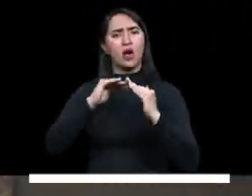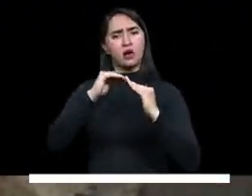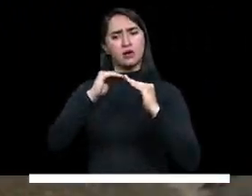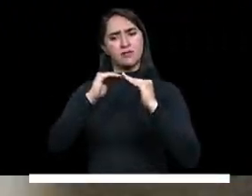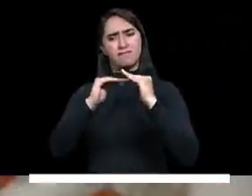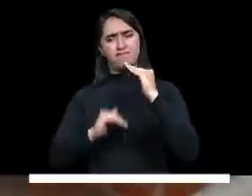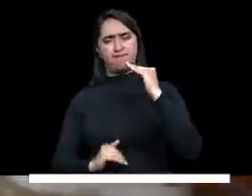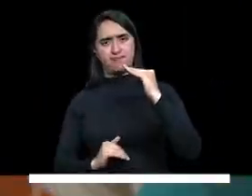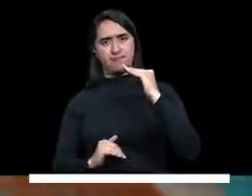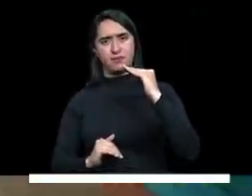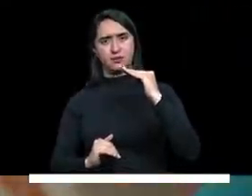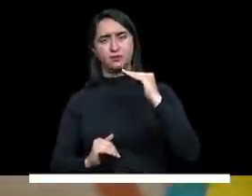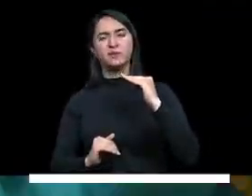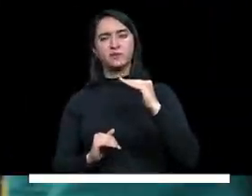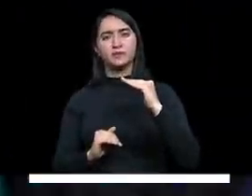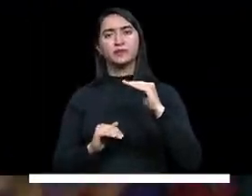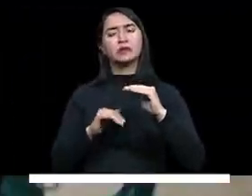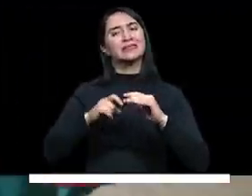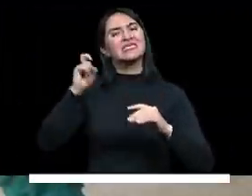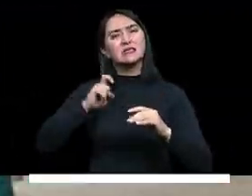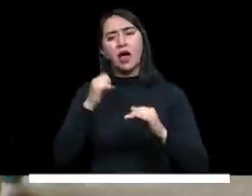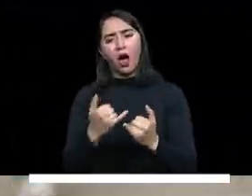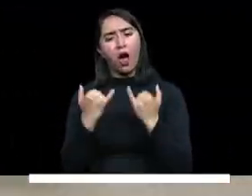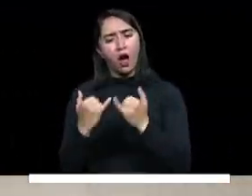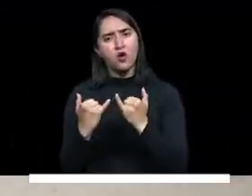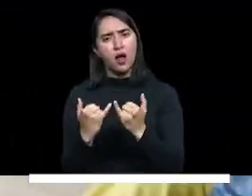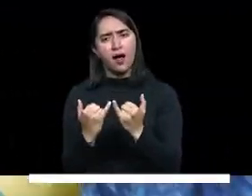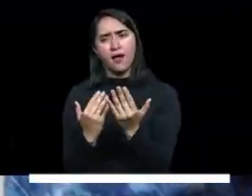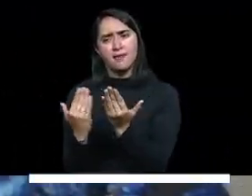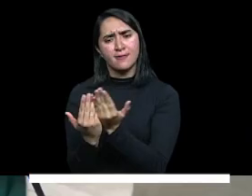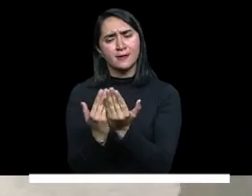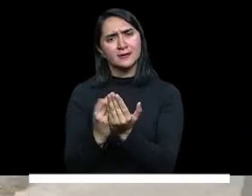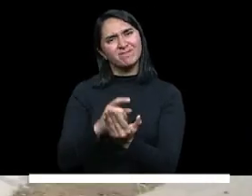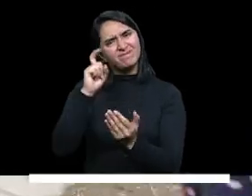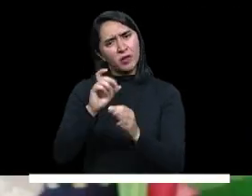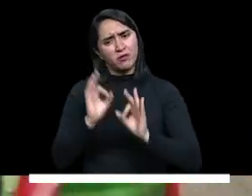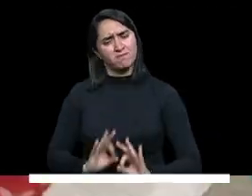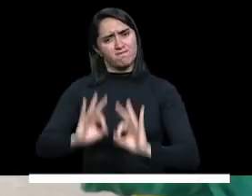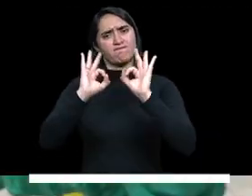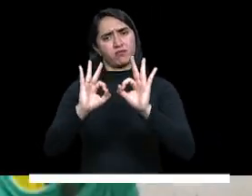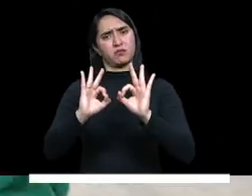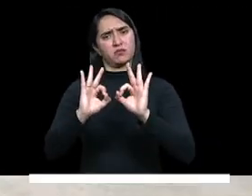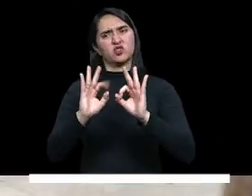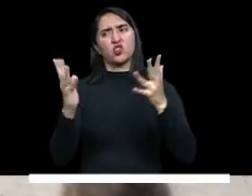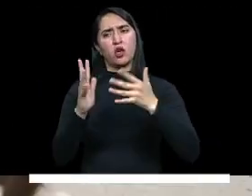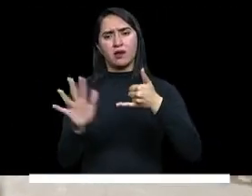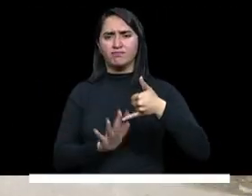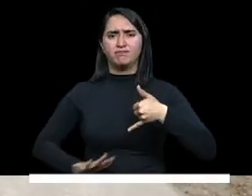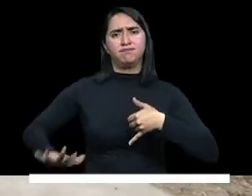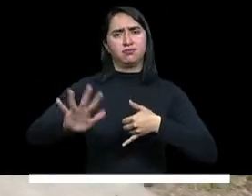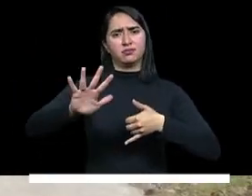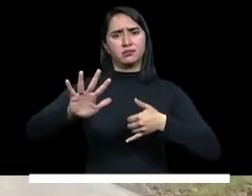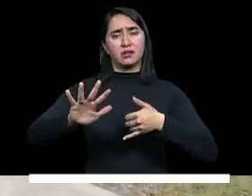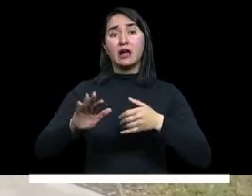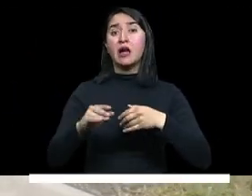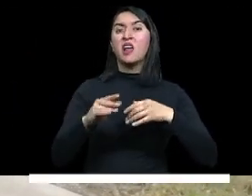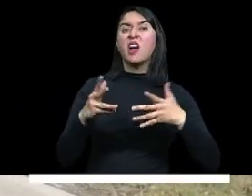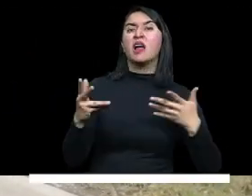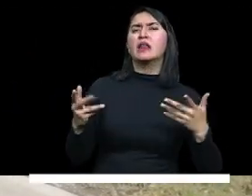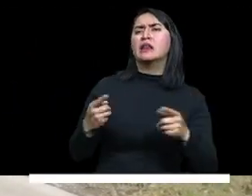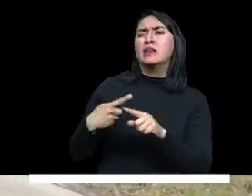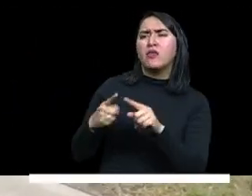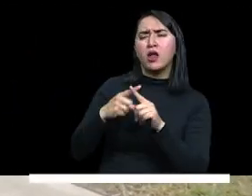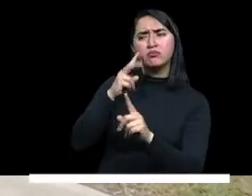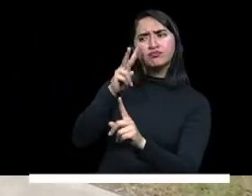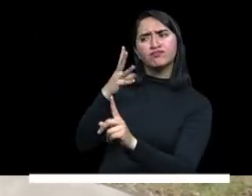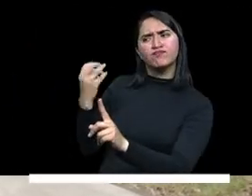que el servicio educativo sea de calidad en las regiones, garantizar que estamos identificando el impacto de